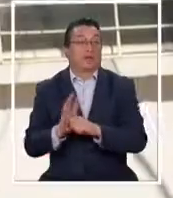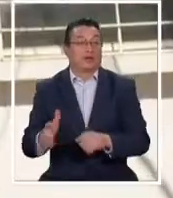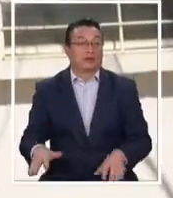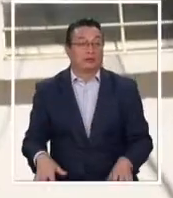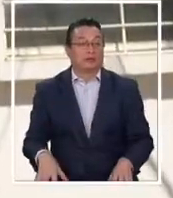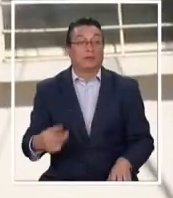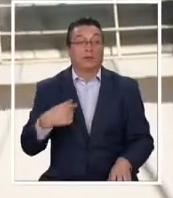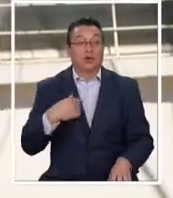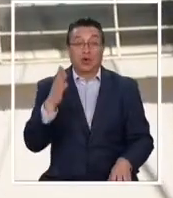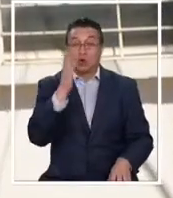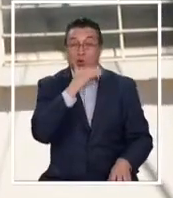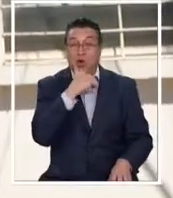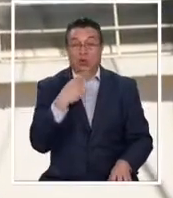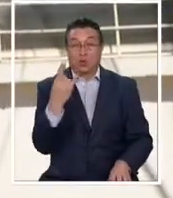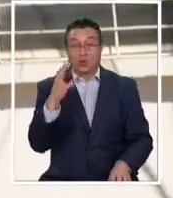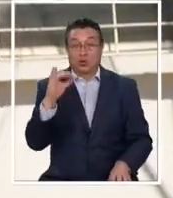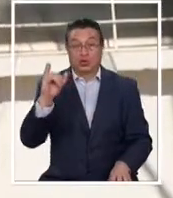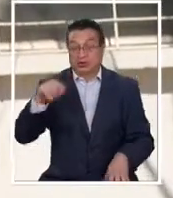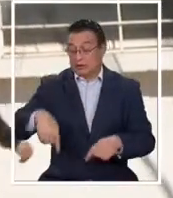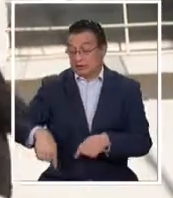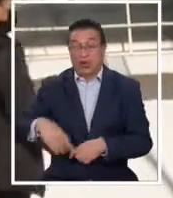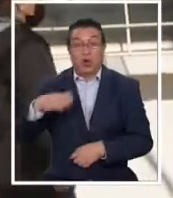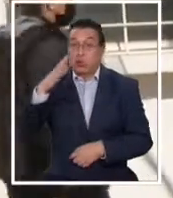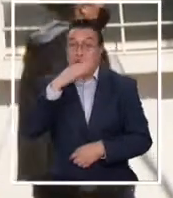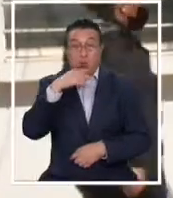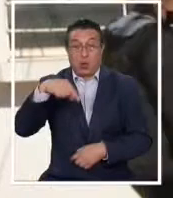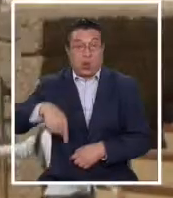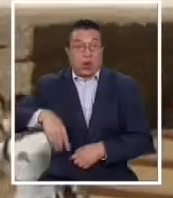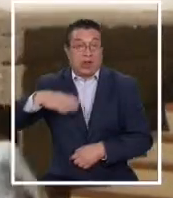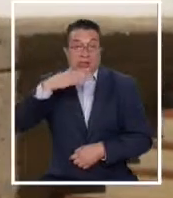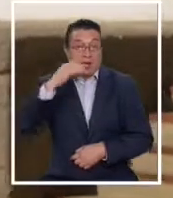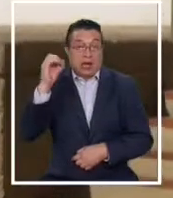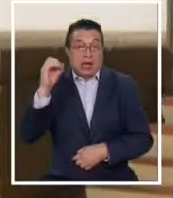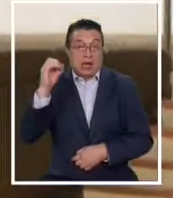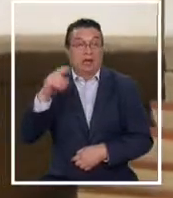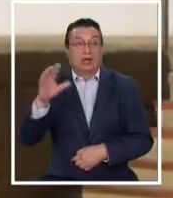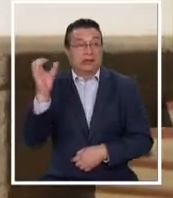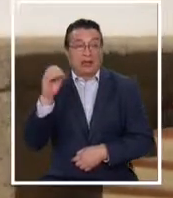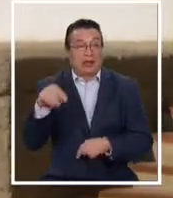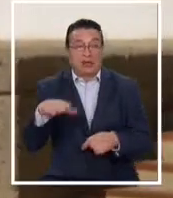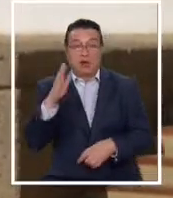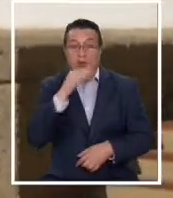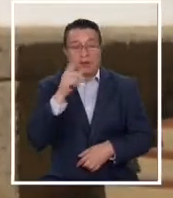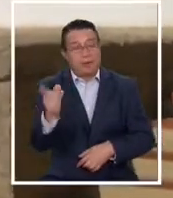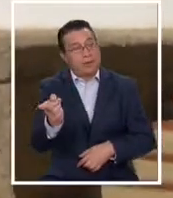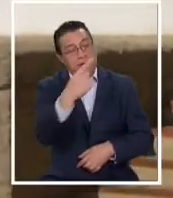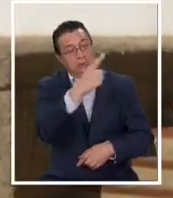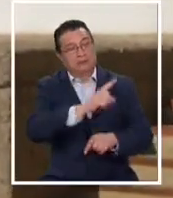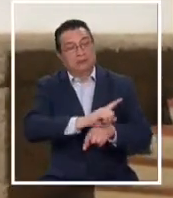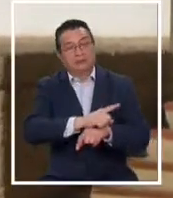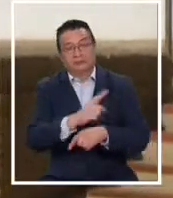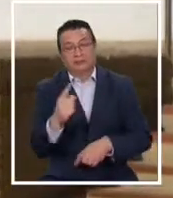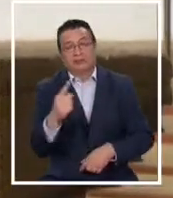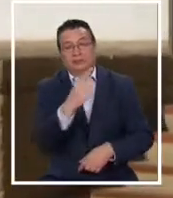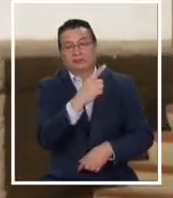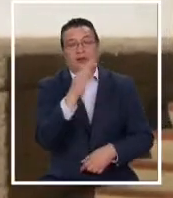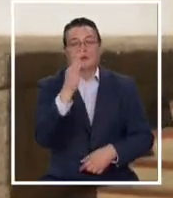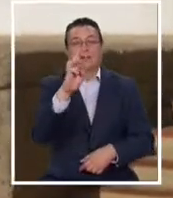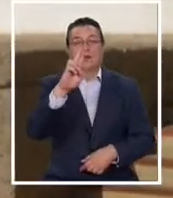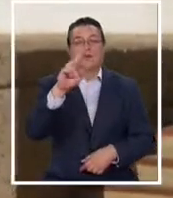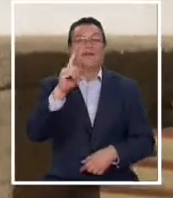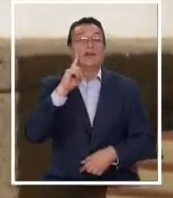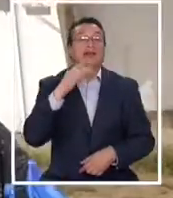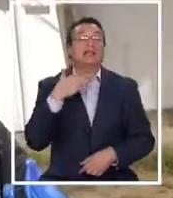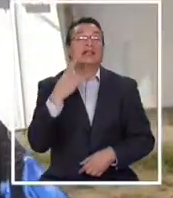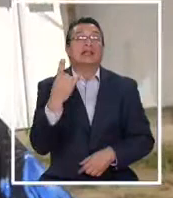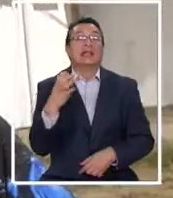Nosotros no contamos con una cama crítica acá. No tenemos una cama crítica. No hay nada aquí, no hay nada. Nos mandan al tiro para allá para el frío o no